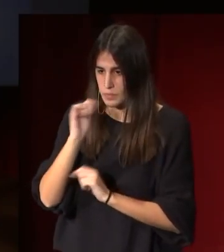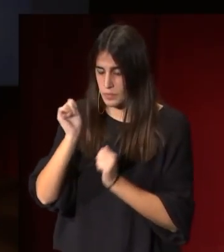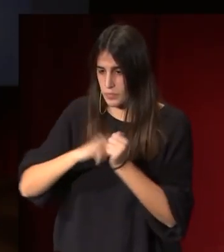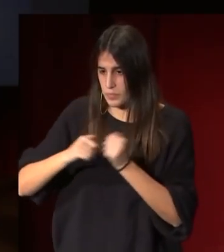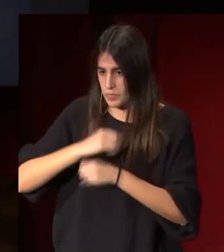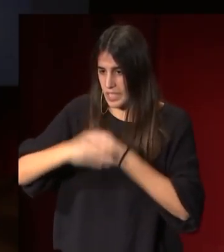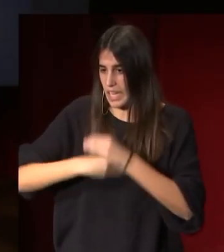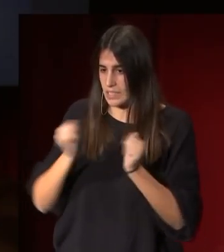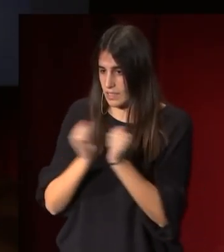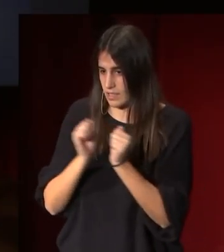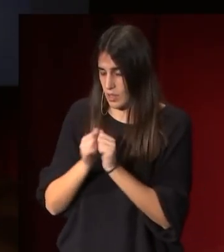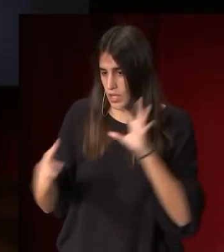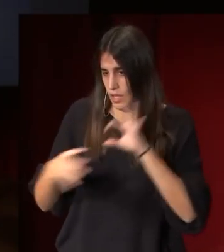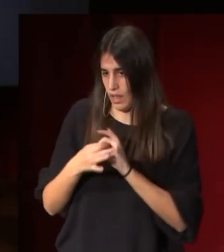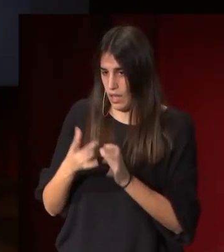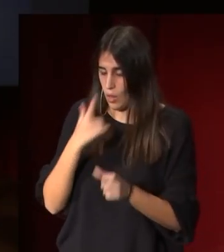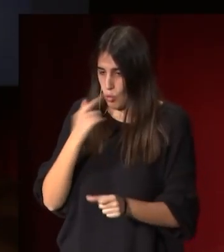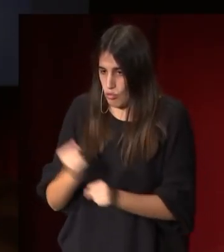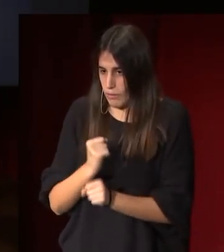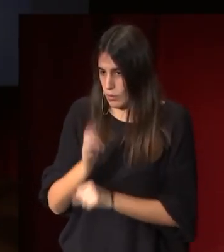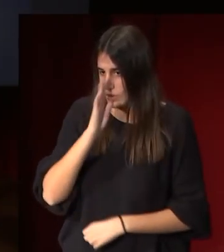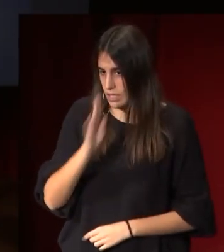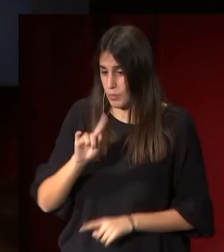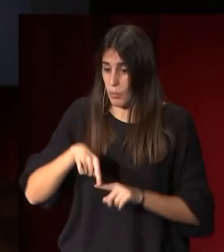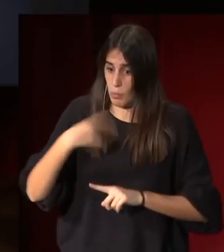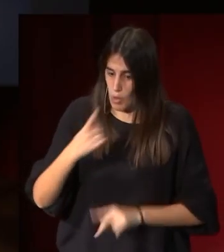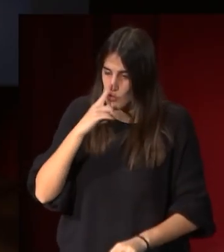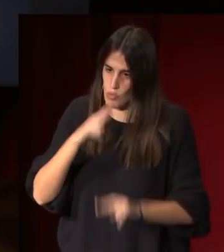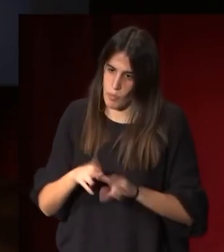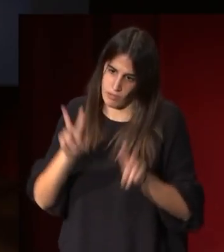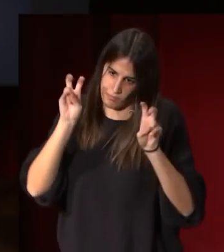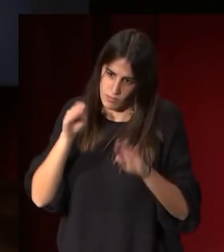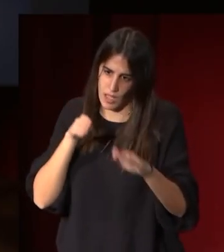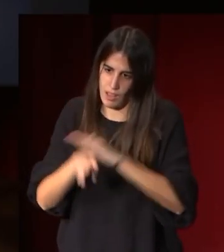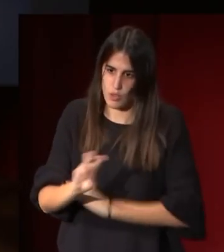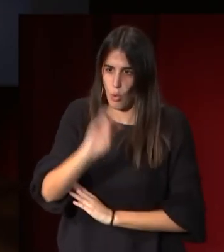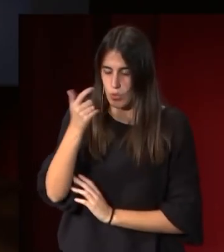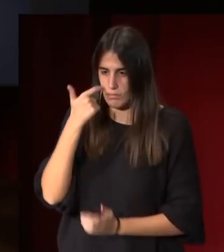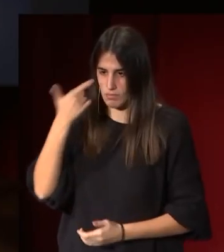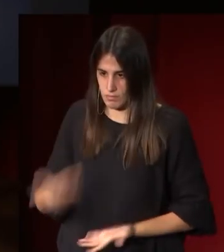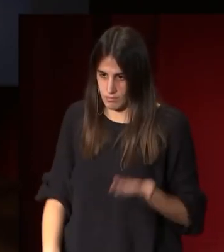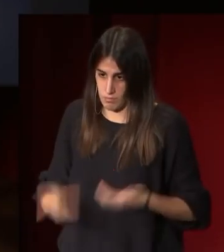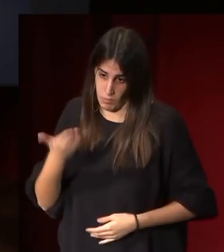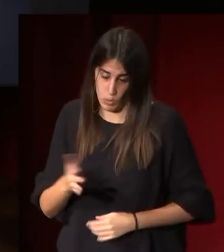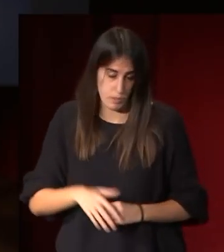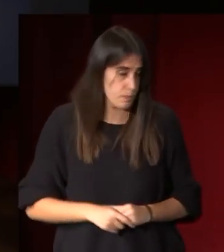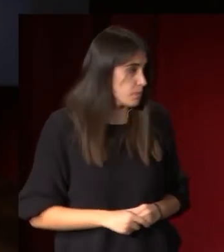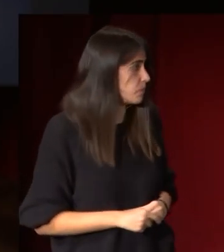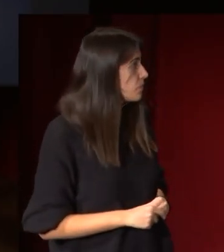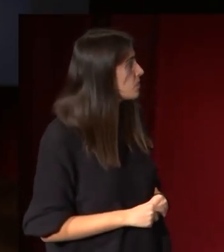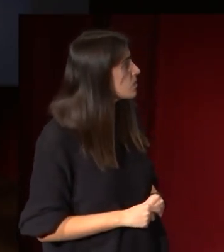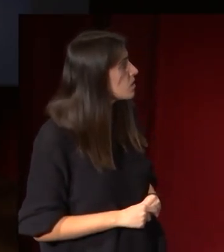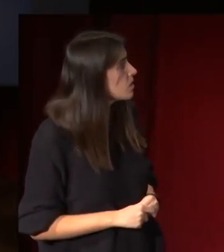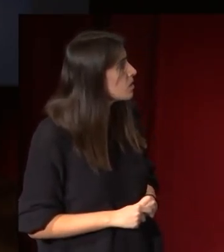se hacían de las obras clásicas. Luego ya en Roma, obviamente, tendría acceso a otras obras más importantes. Las